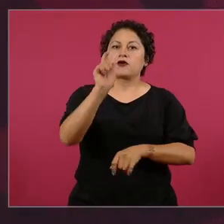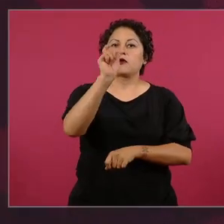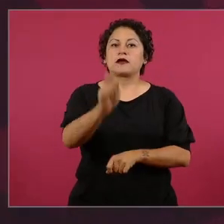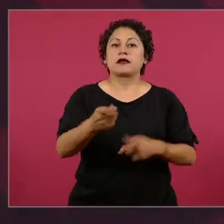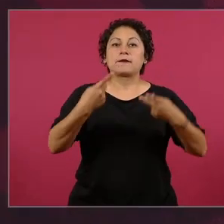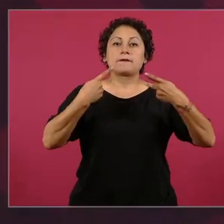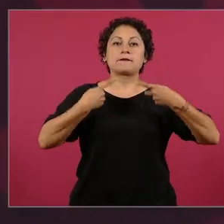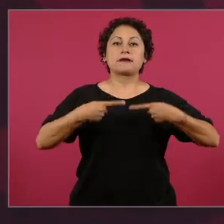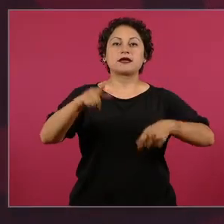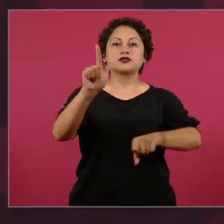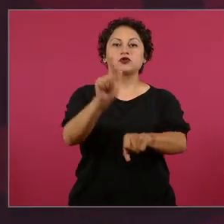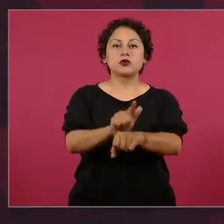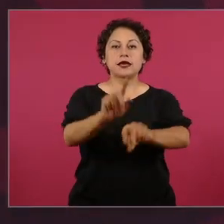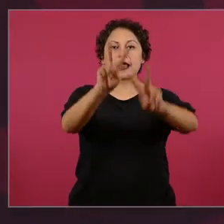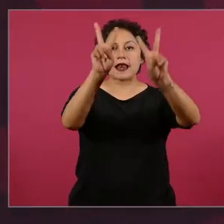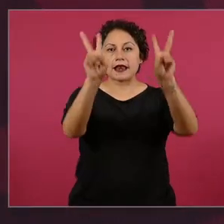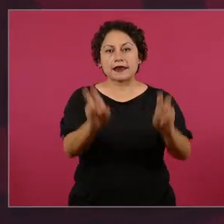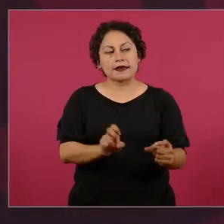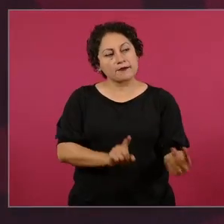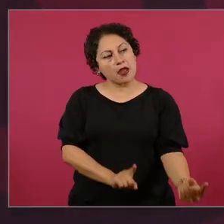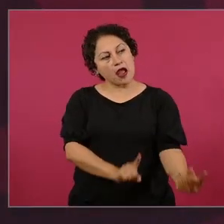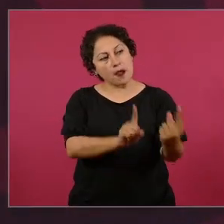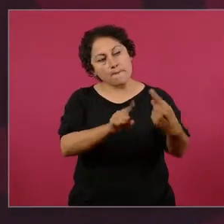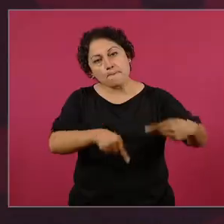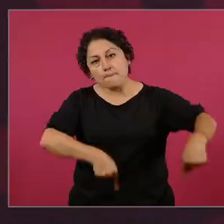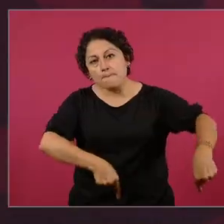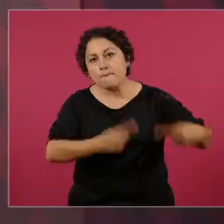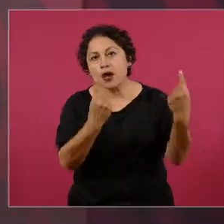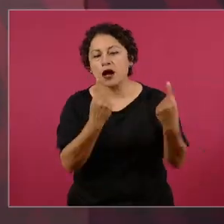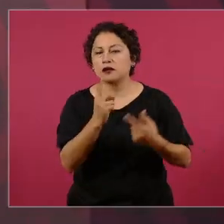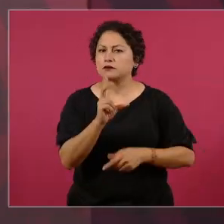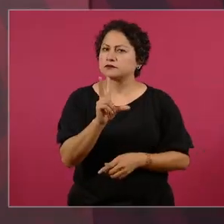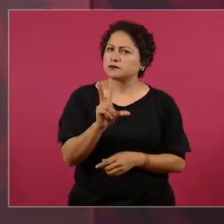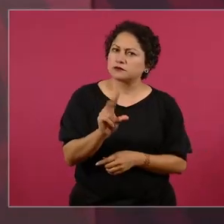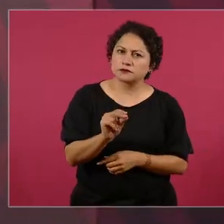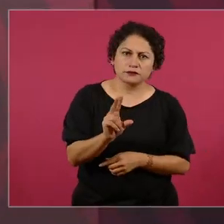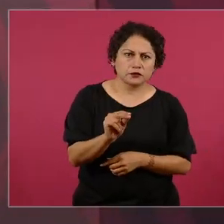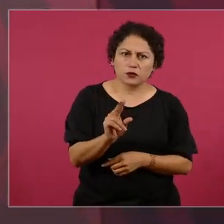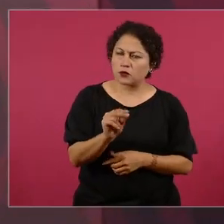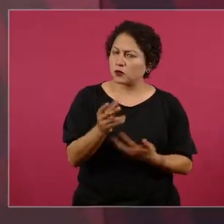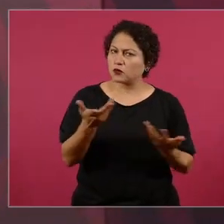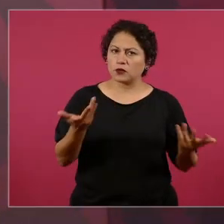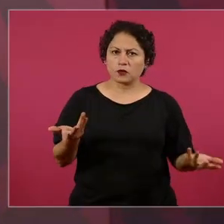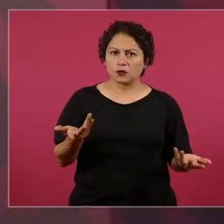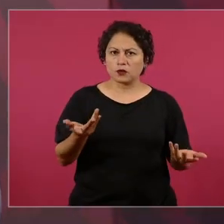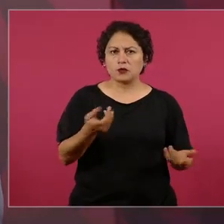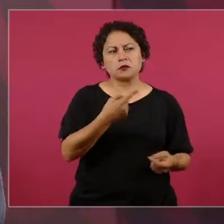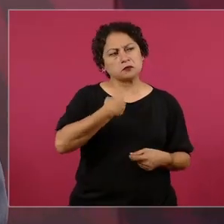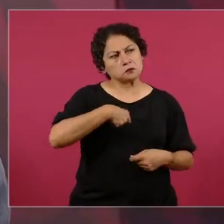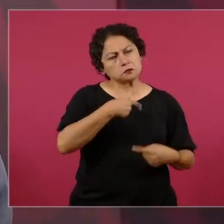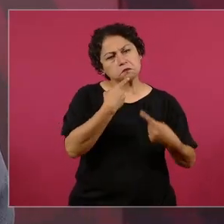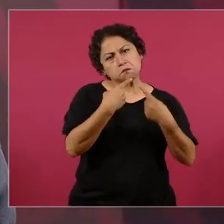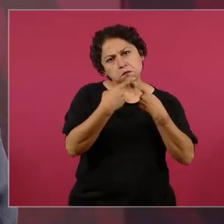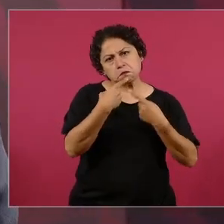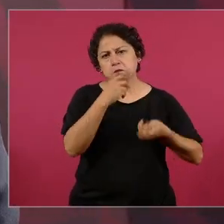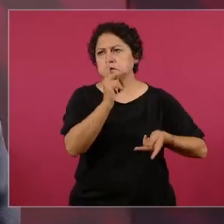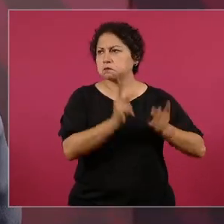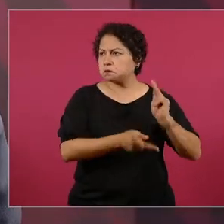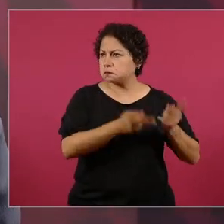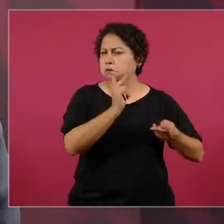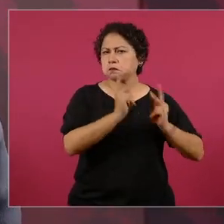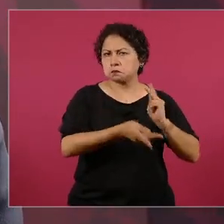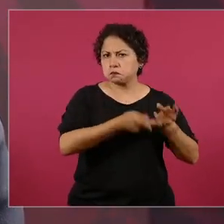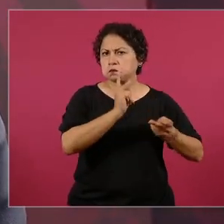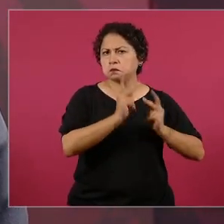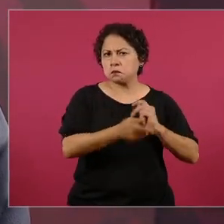este hemos mantenido muy buenas relaciones muy buenas